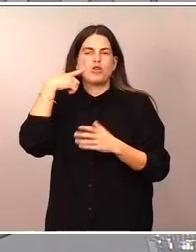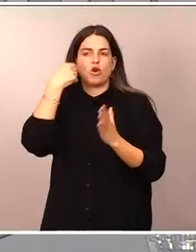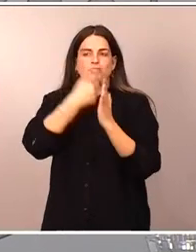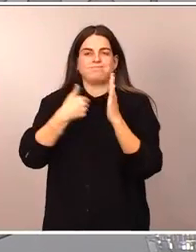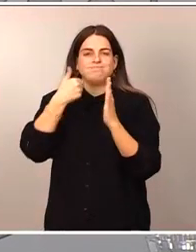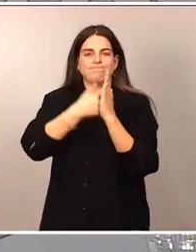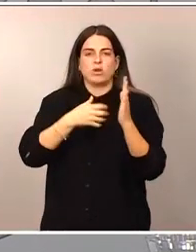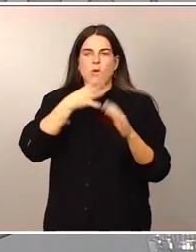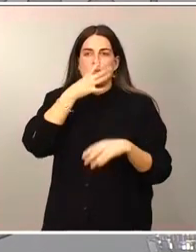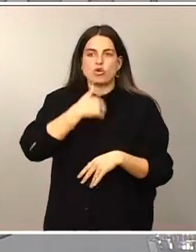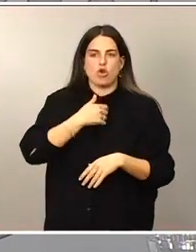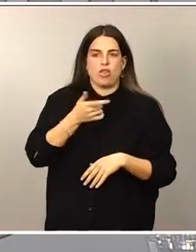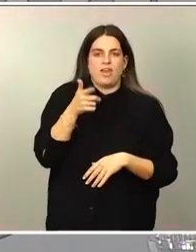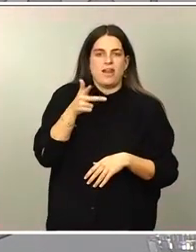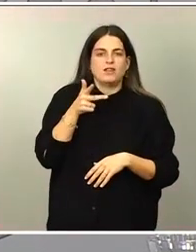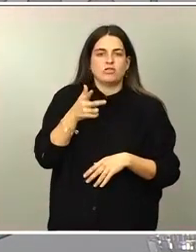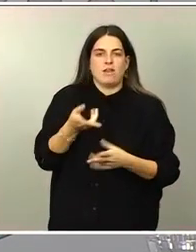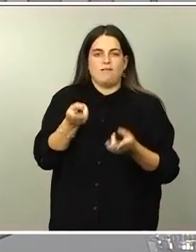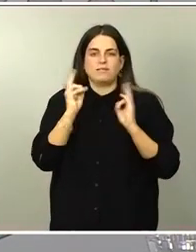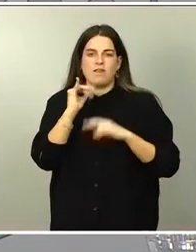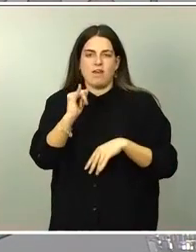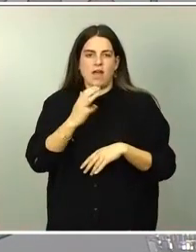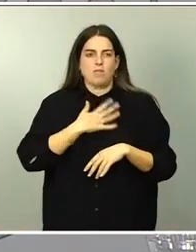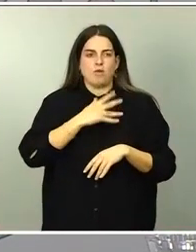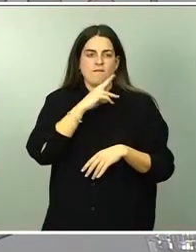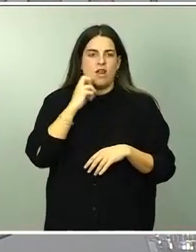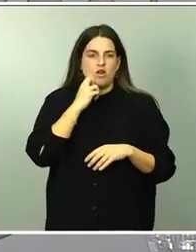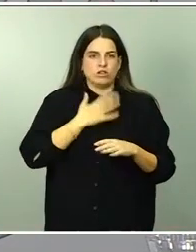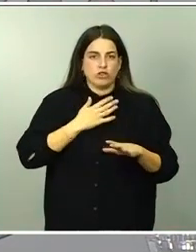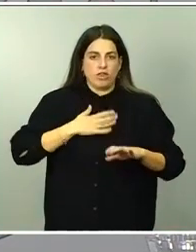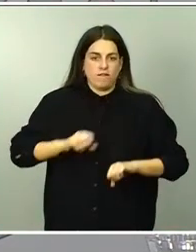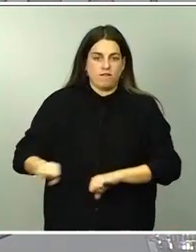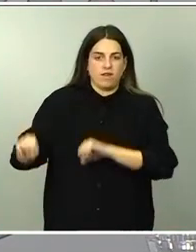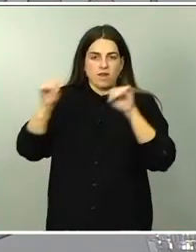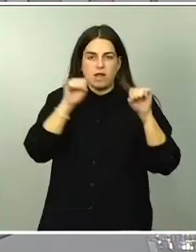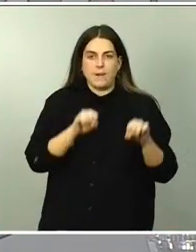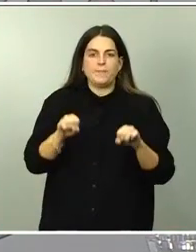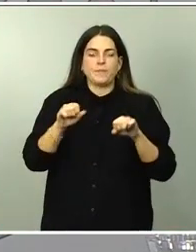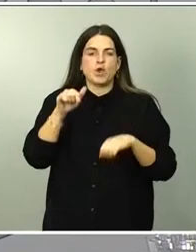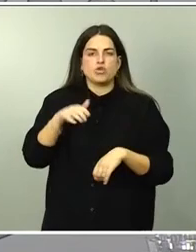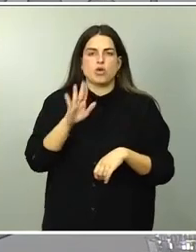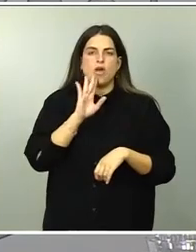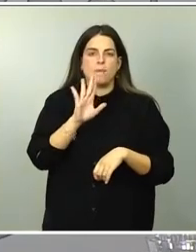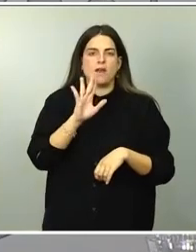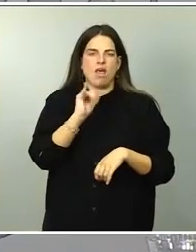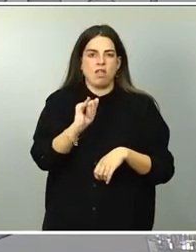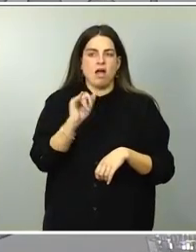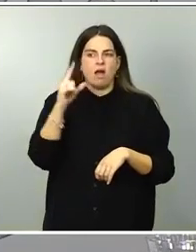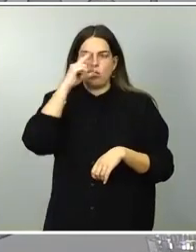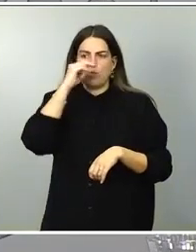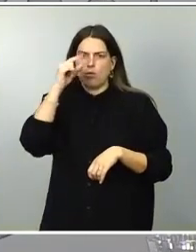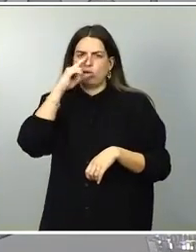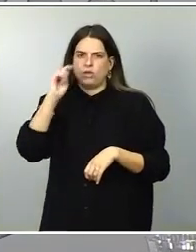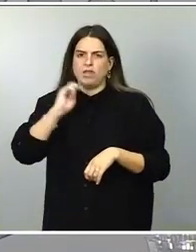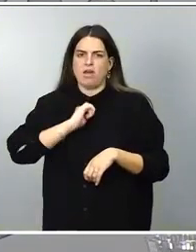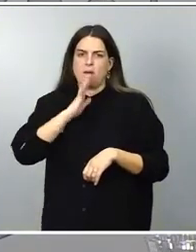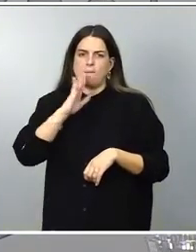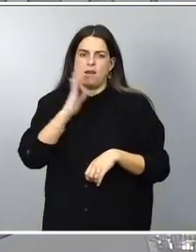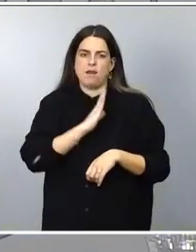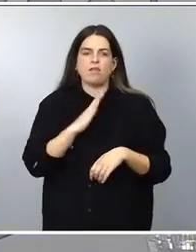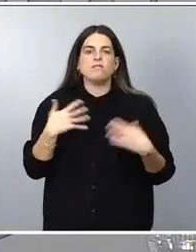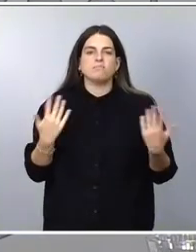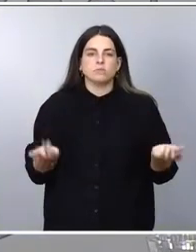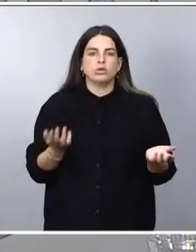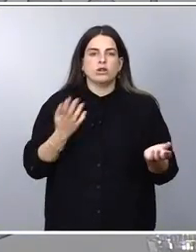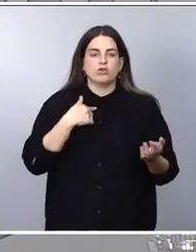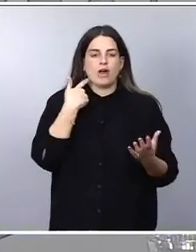y libertades, los valores que defendemos y que están siendo amenazados hoy por Putin en esta guerra. Por eso, garantizar la paz